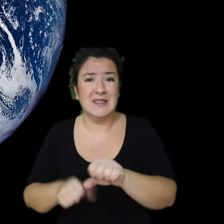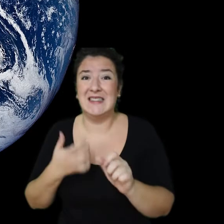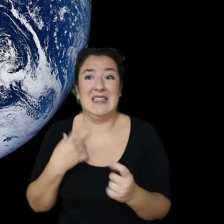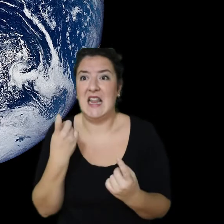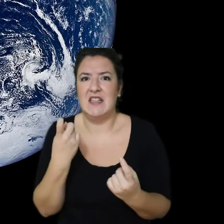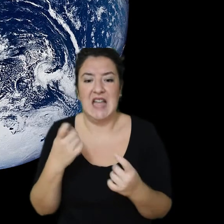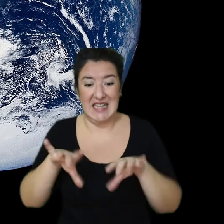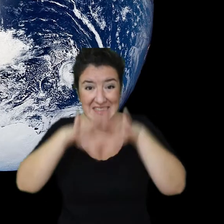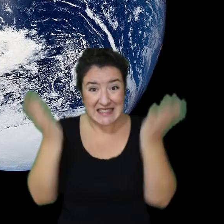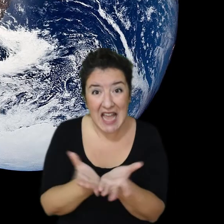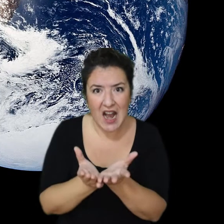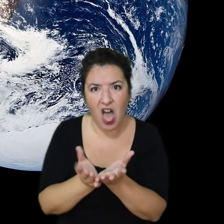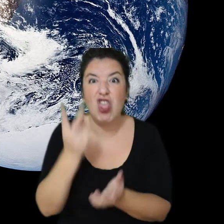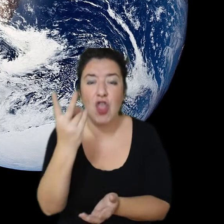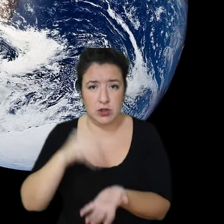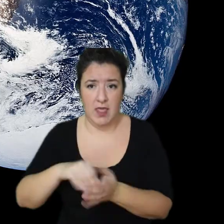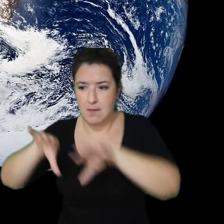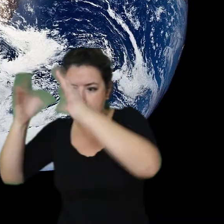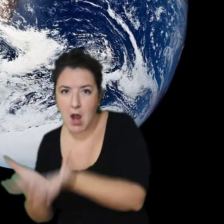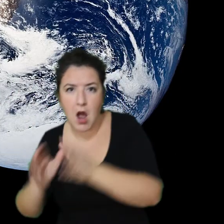dos planetas para vivir.